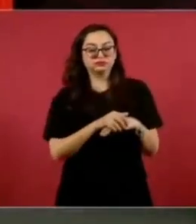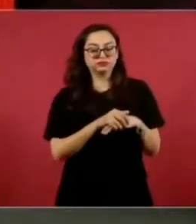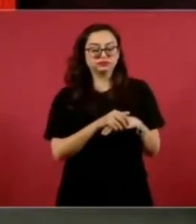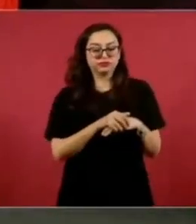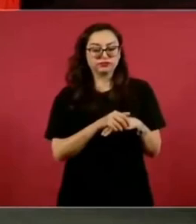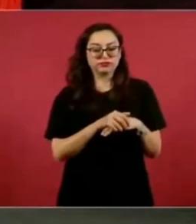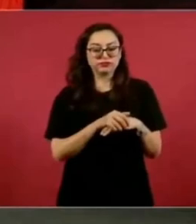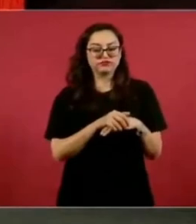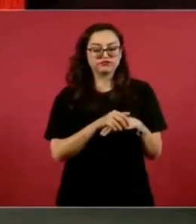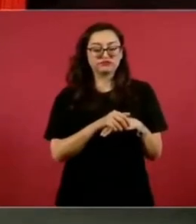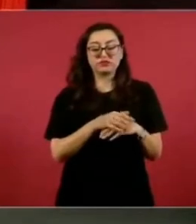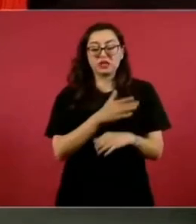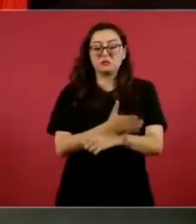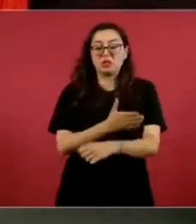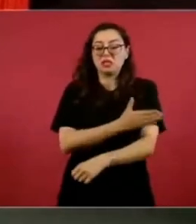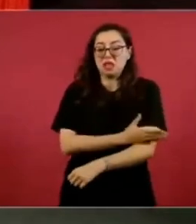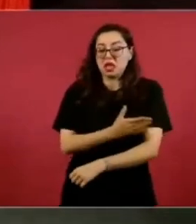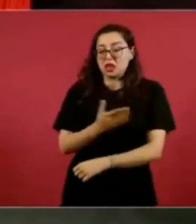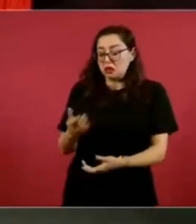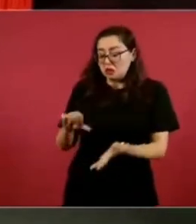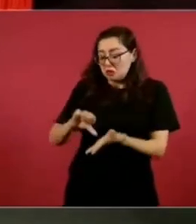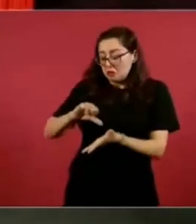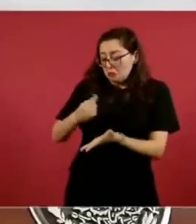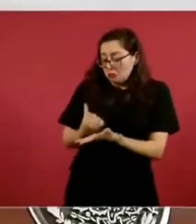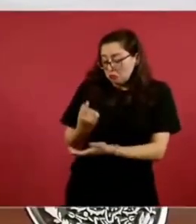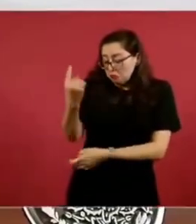pone a Madero, dice pingmeo.